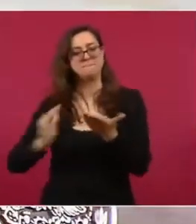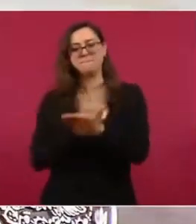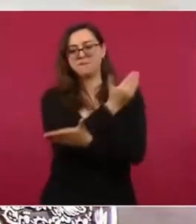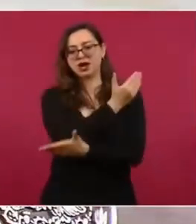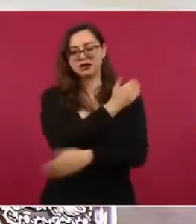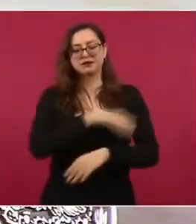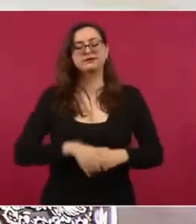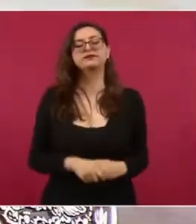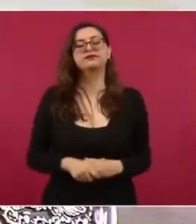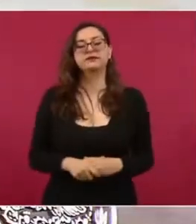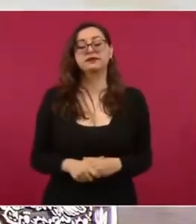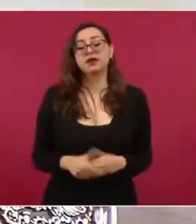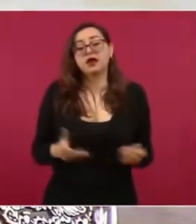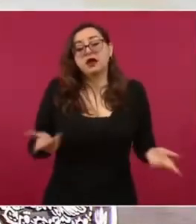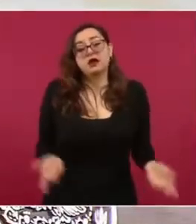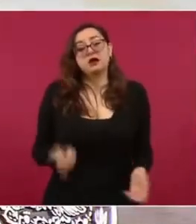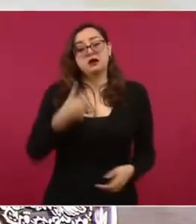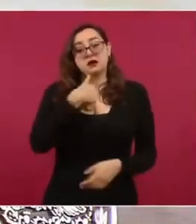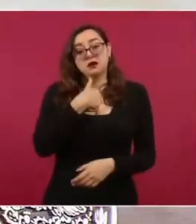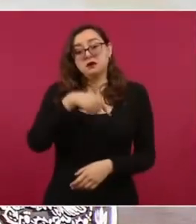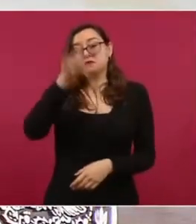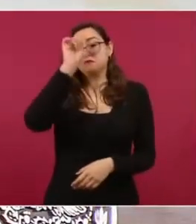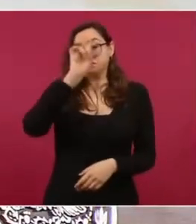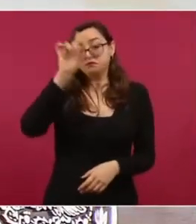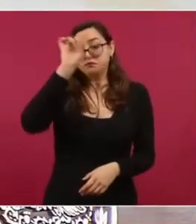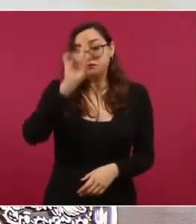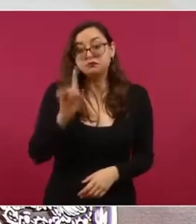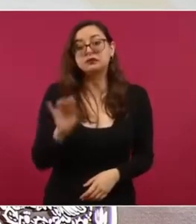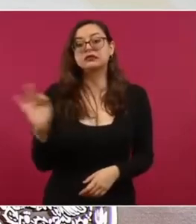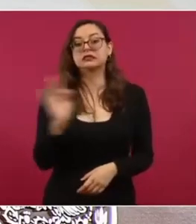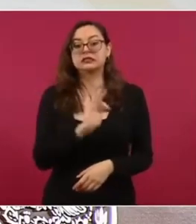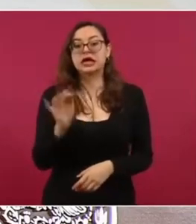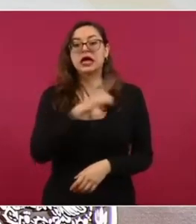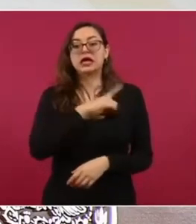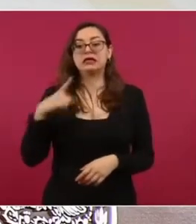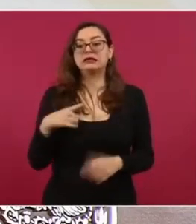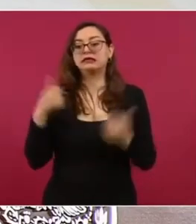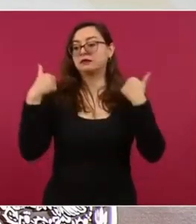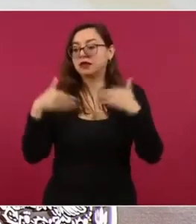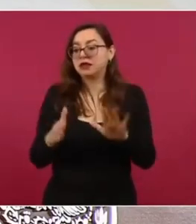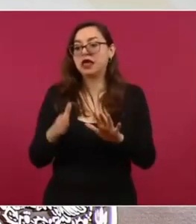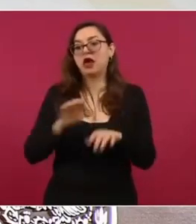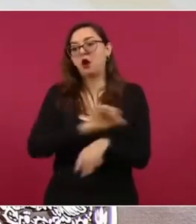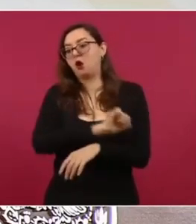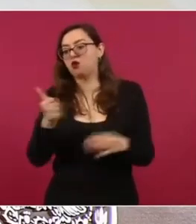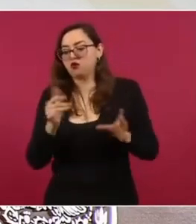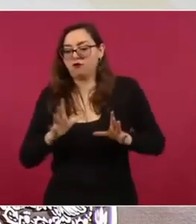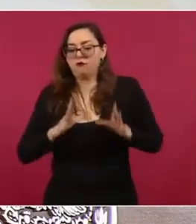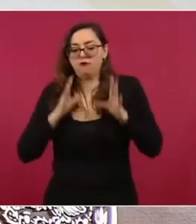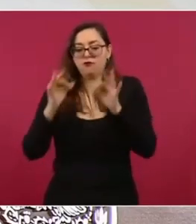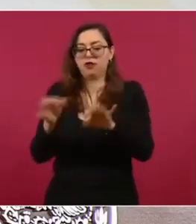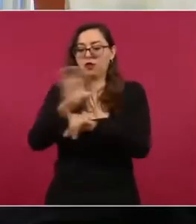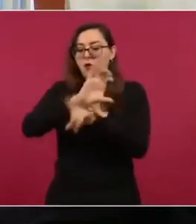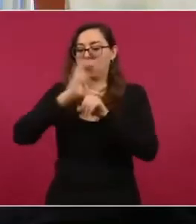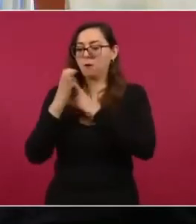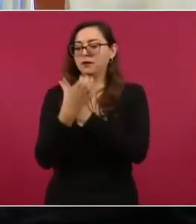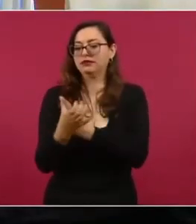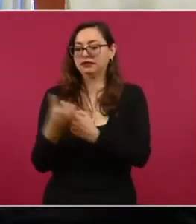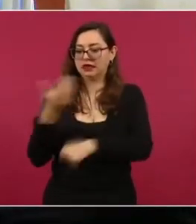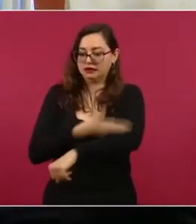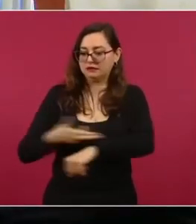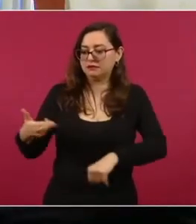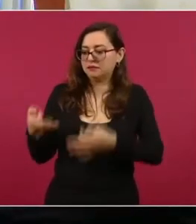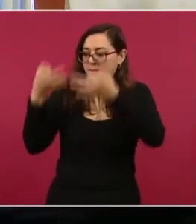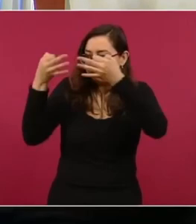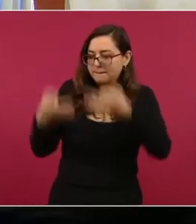modo de sugerencia, a lo mejor estaría muy bien nombrar un comisionado, un comité regulador conformado por especialistas independientes